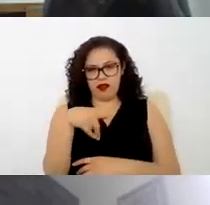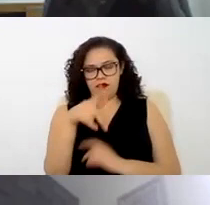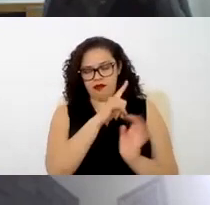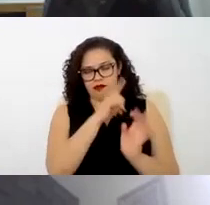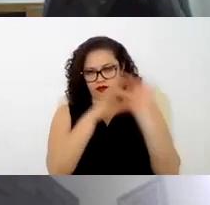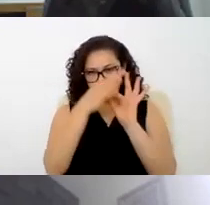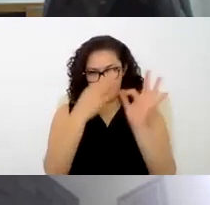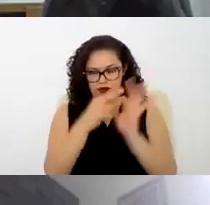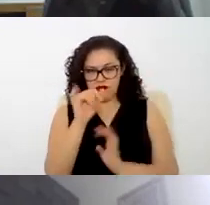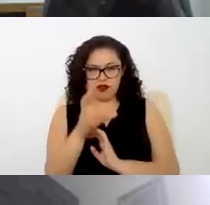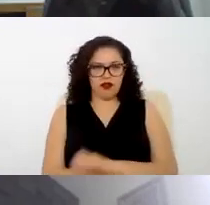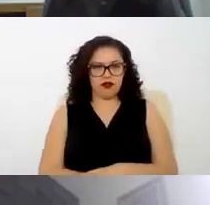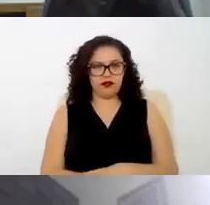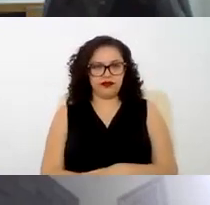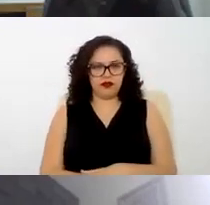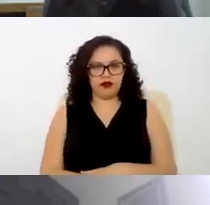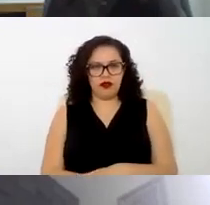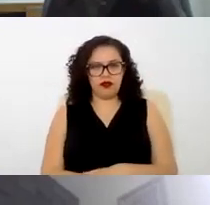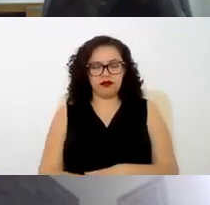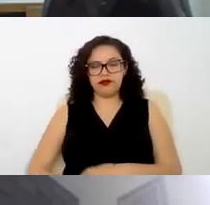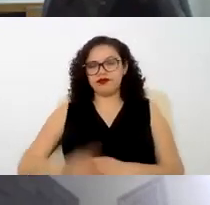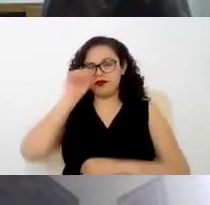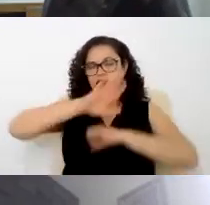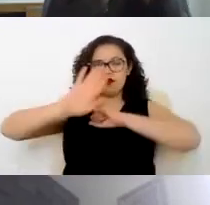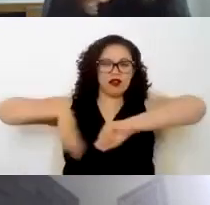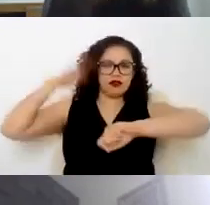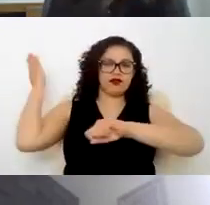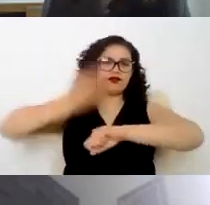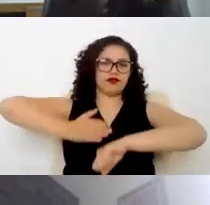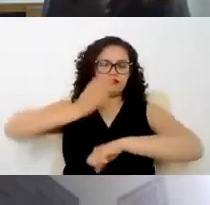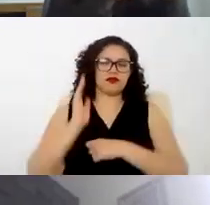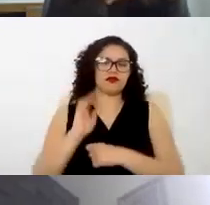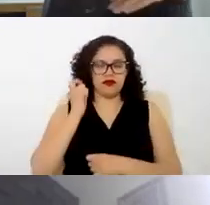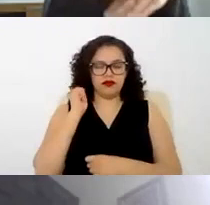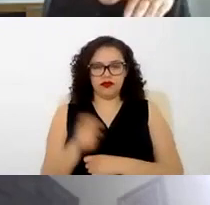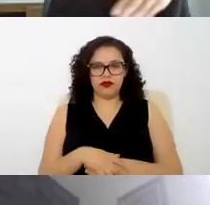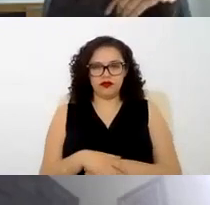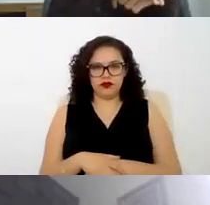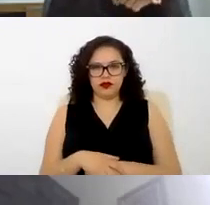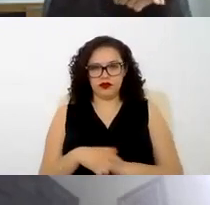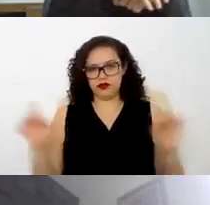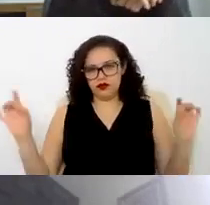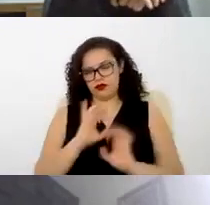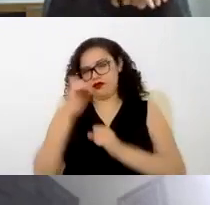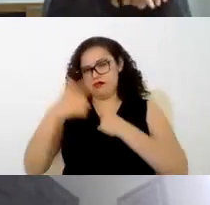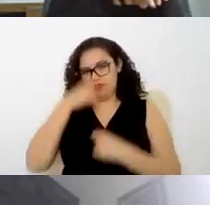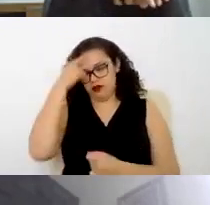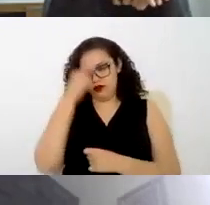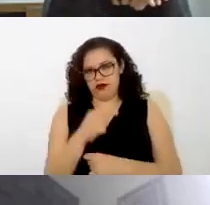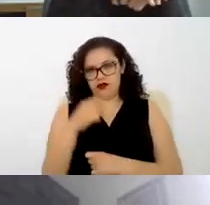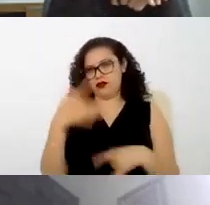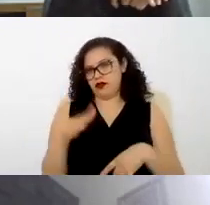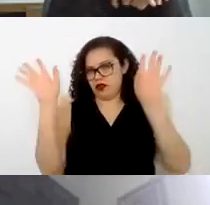y el tipo de sanción que le recaería en caso de que pues se ponga en el supuesto